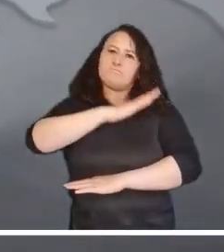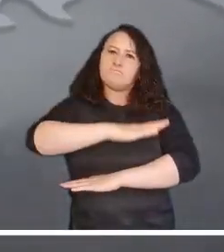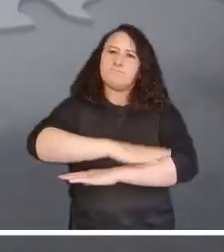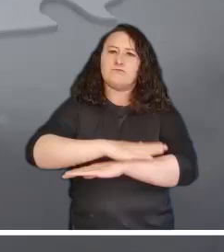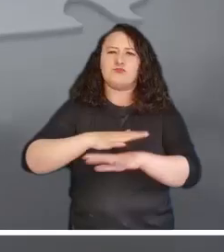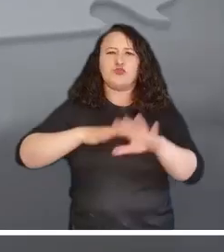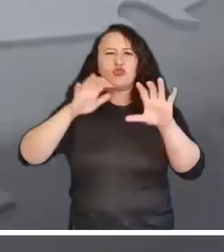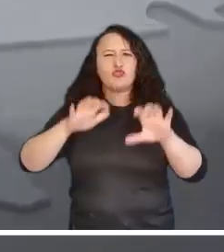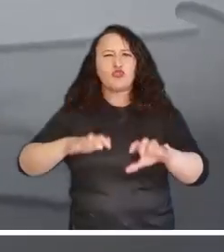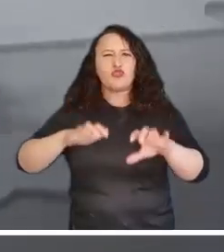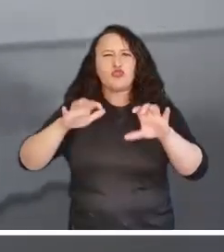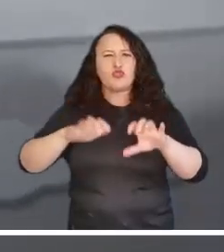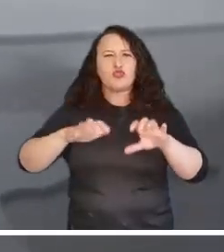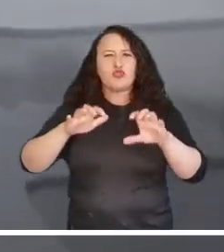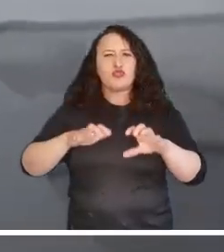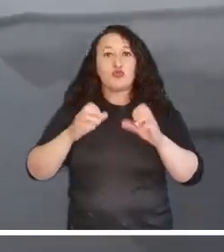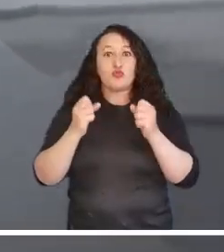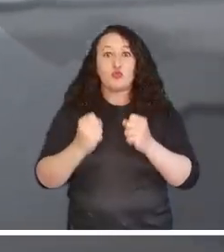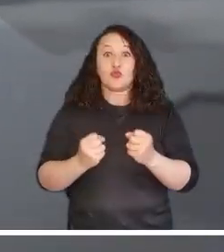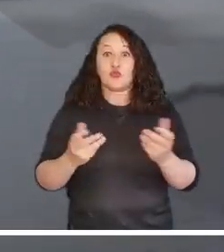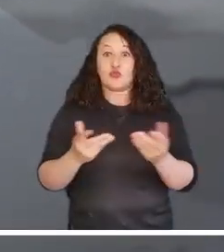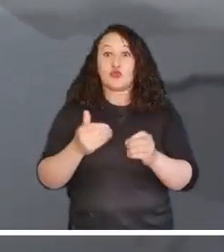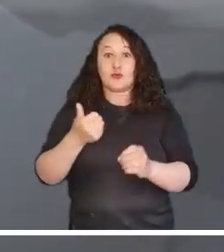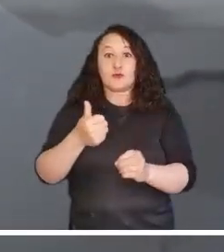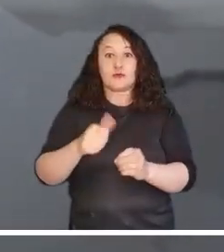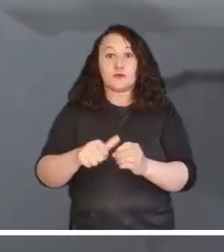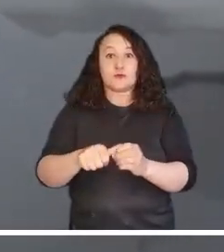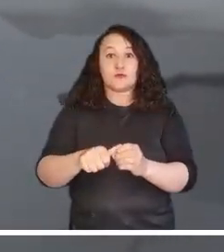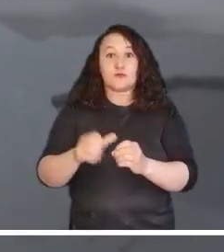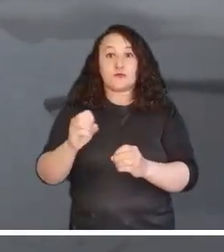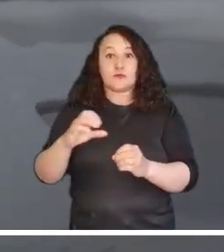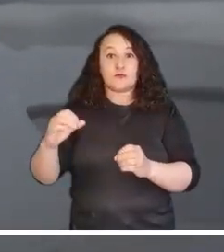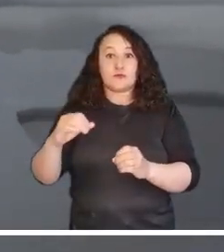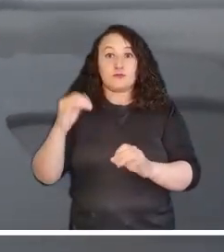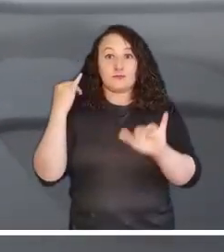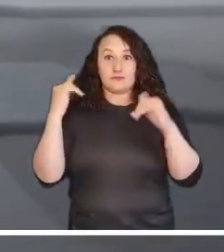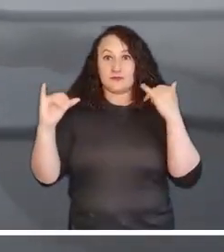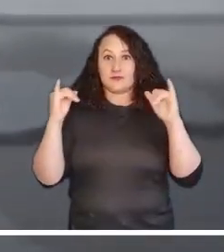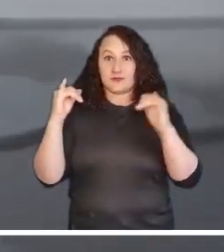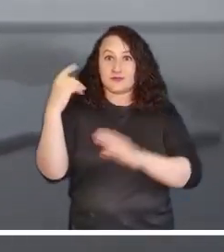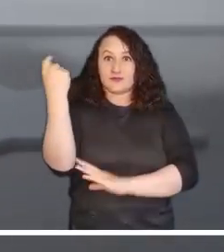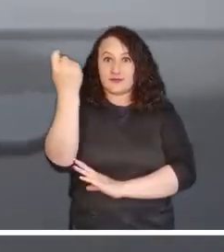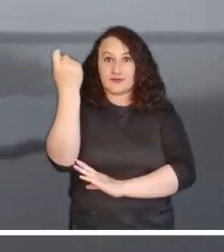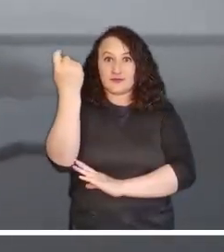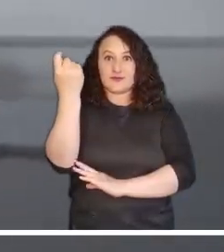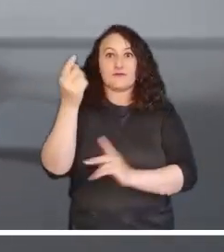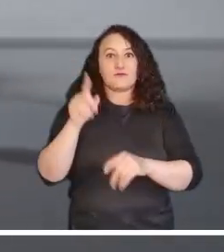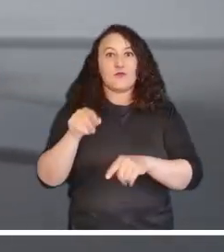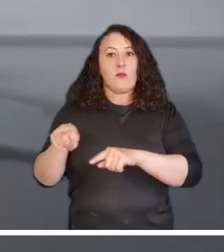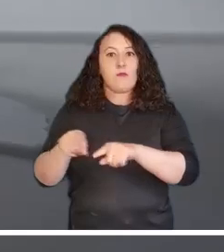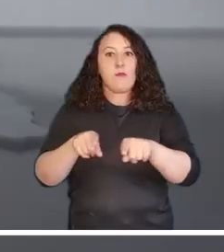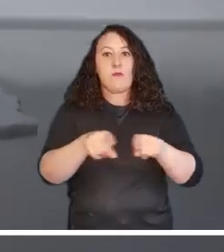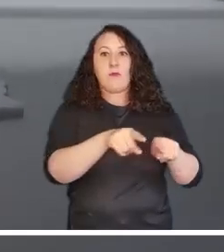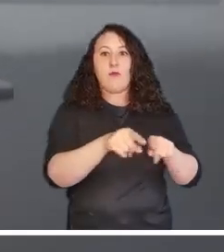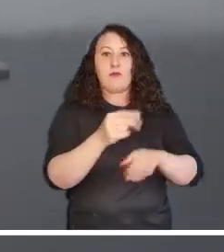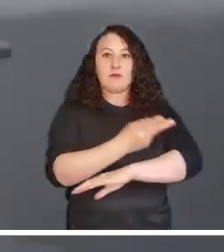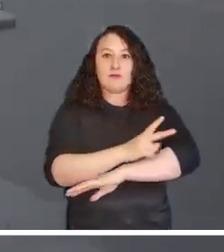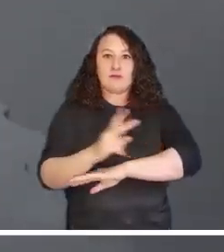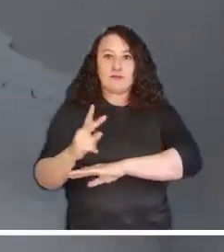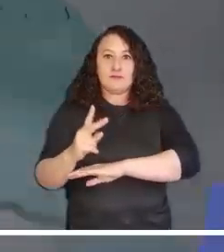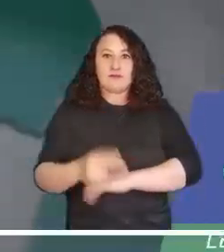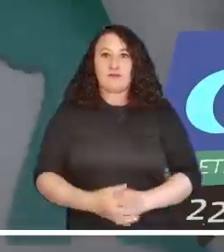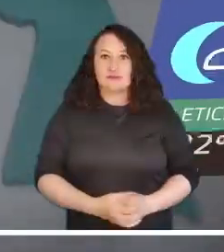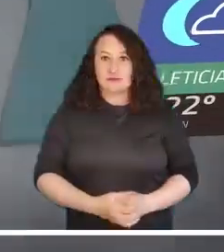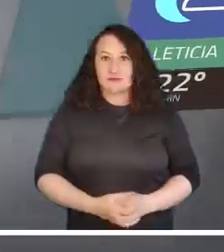final de jornada con precipitaciones intensas en Arauca, Occidente de Casanare y Meta y en sectores dispersos